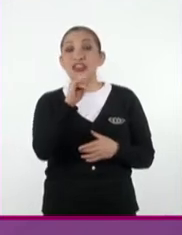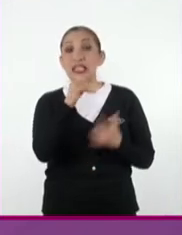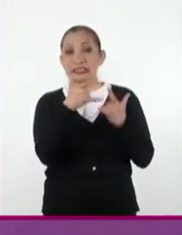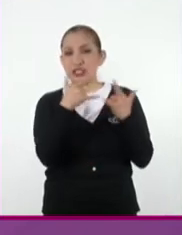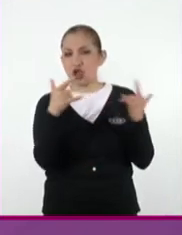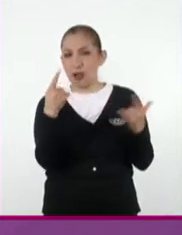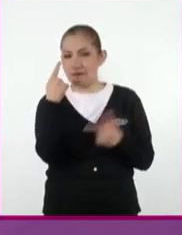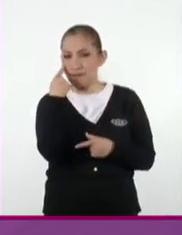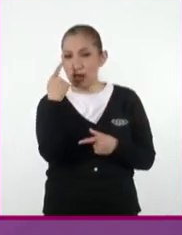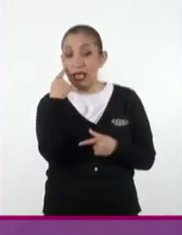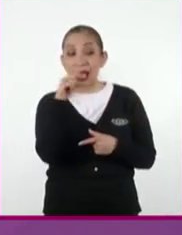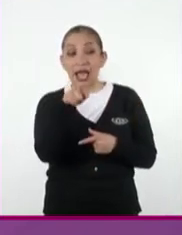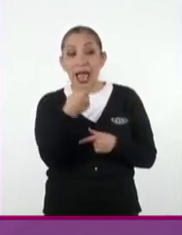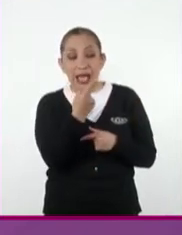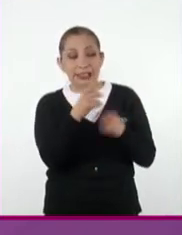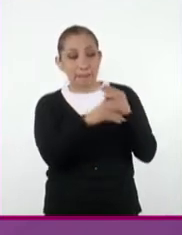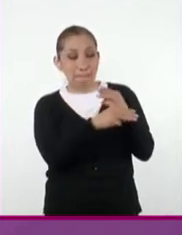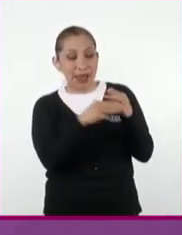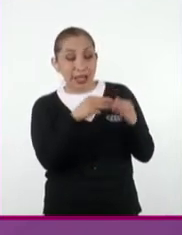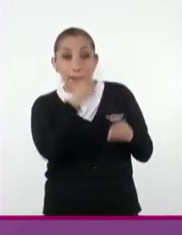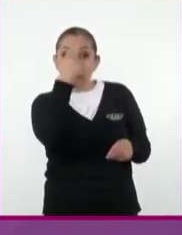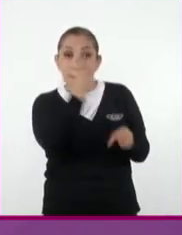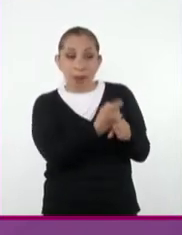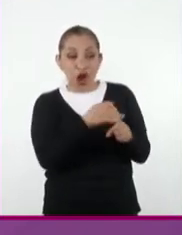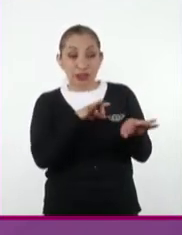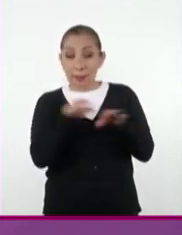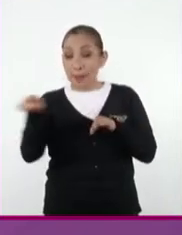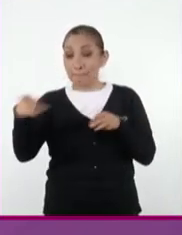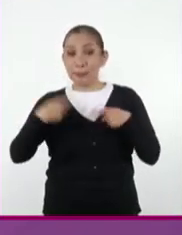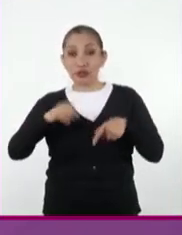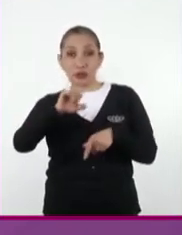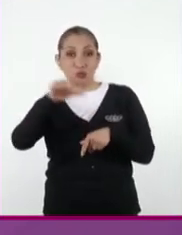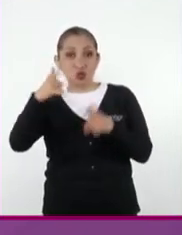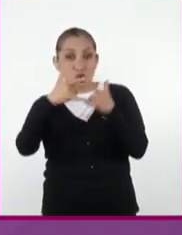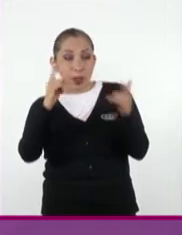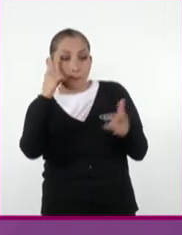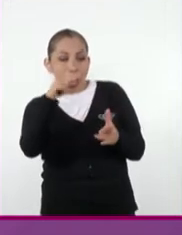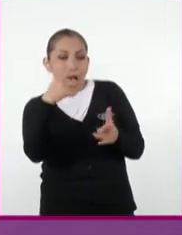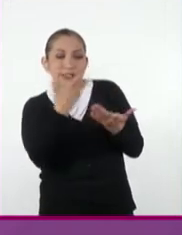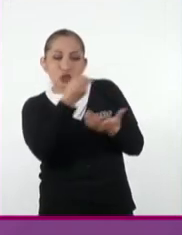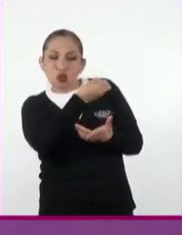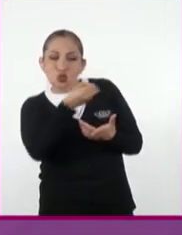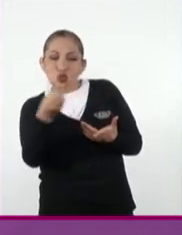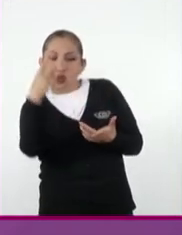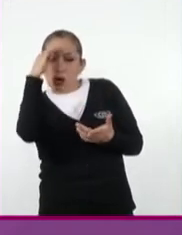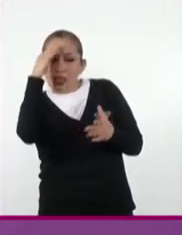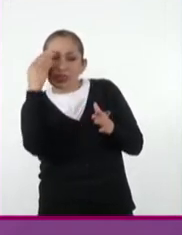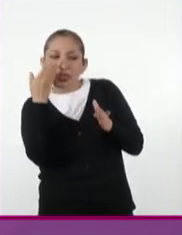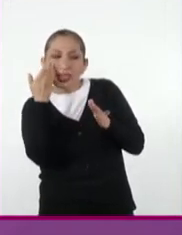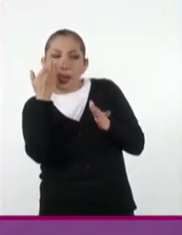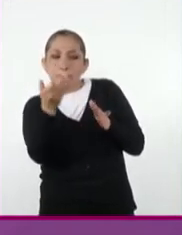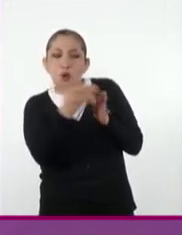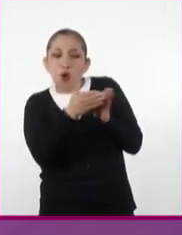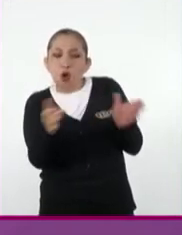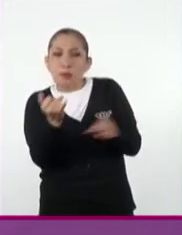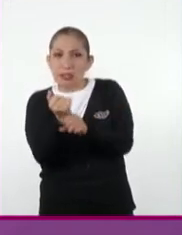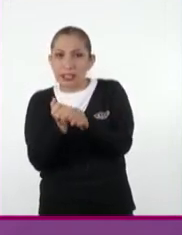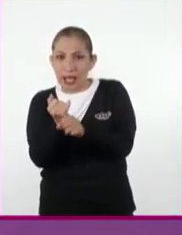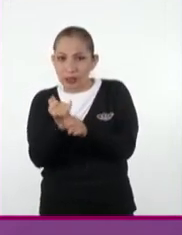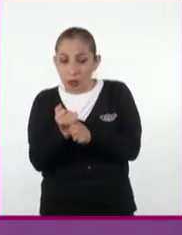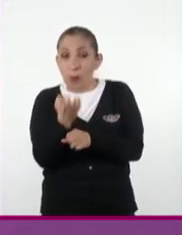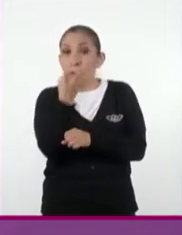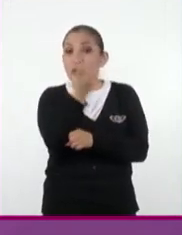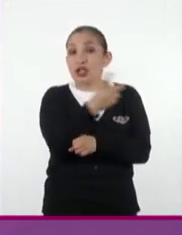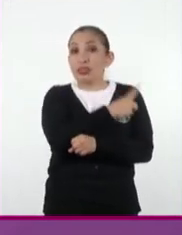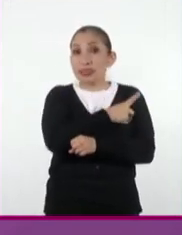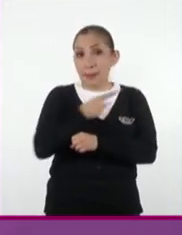históricas son la materia prima con la que trabajan los historiadores para construir su versión del periodo que están estudiando. Para